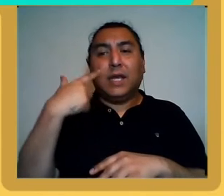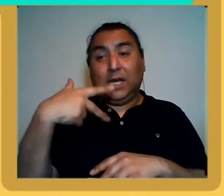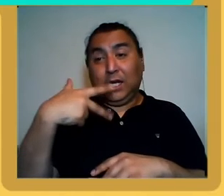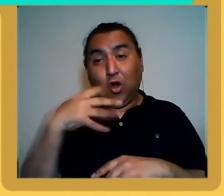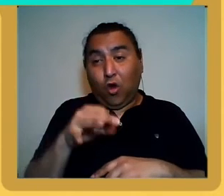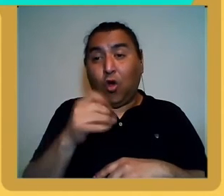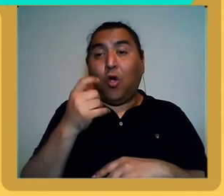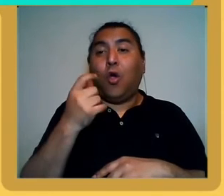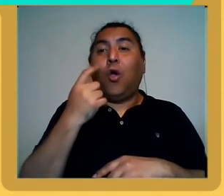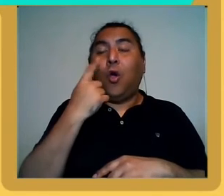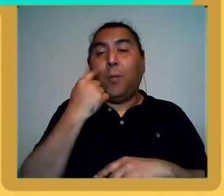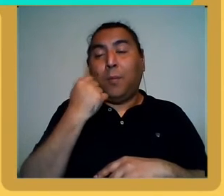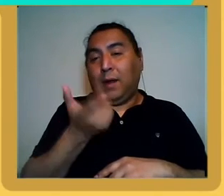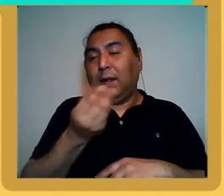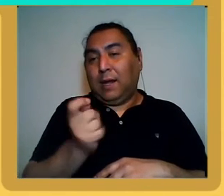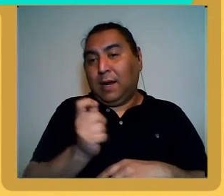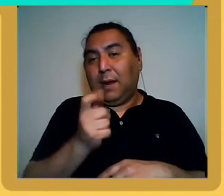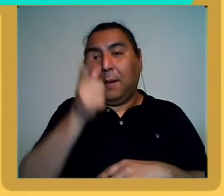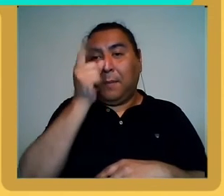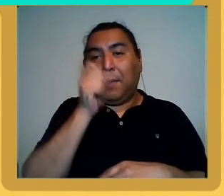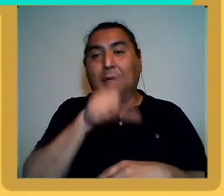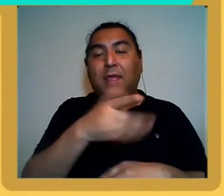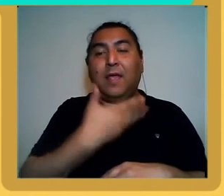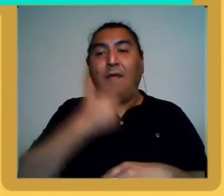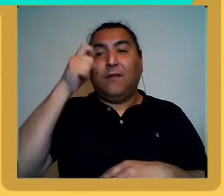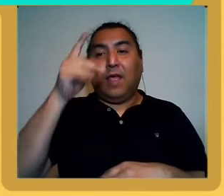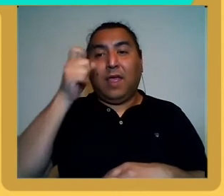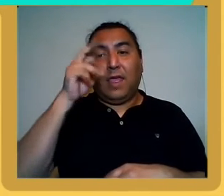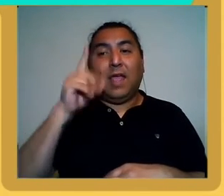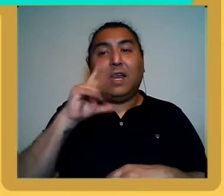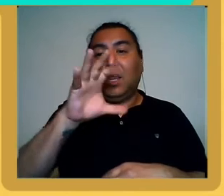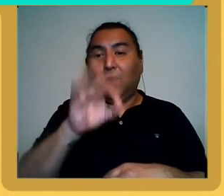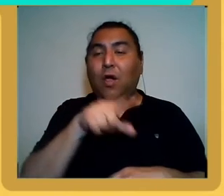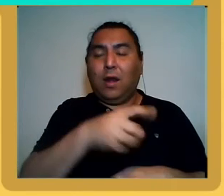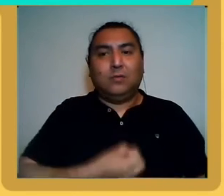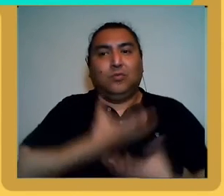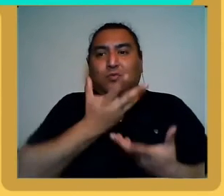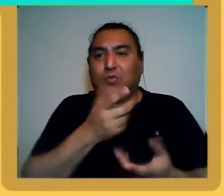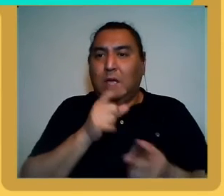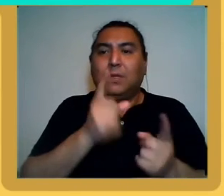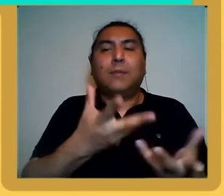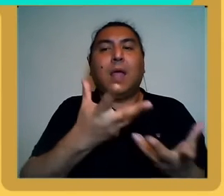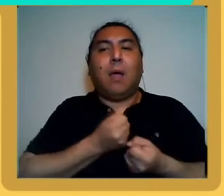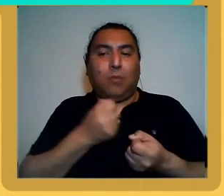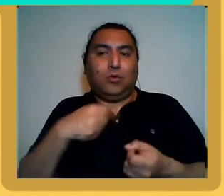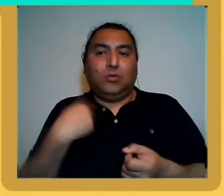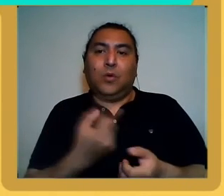para el papá de Federico que bueno con el entusiasmo de él y el apoyo mío